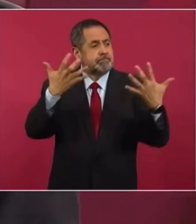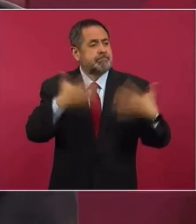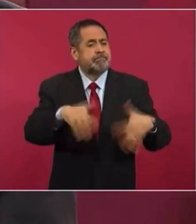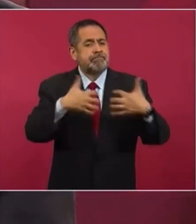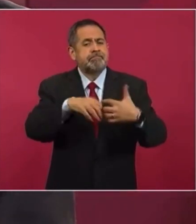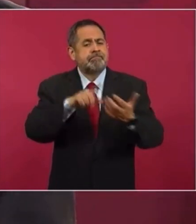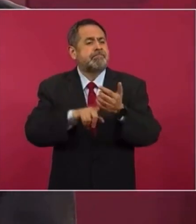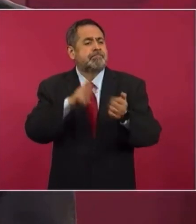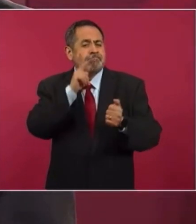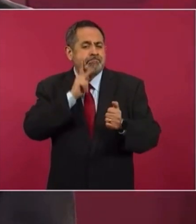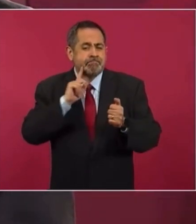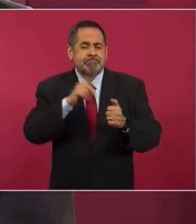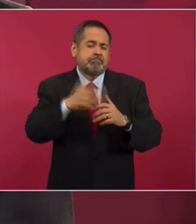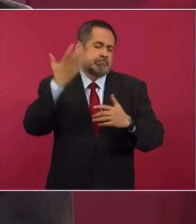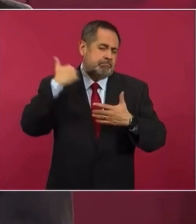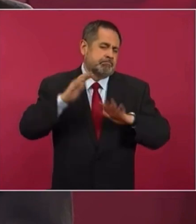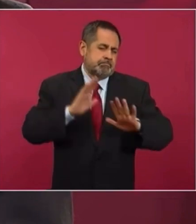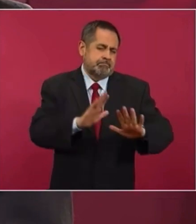están modernizando,